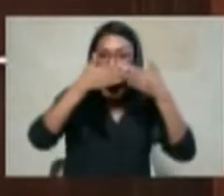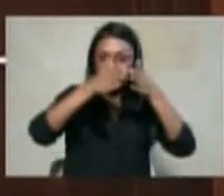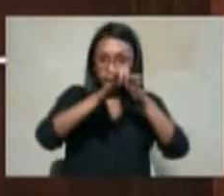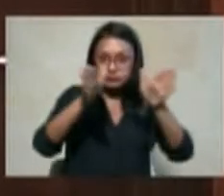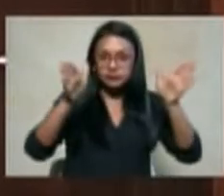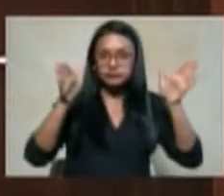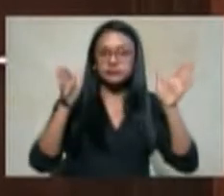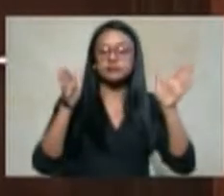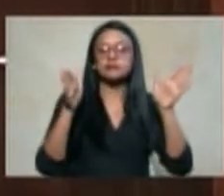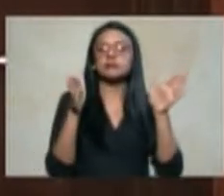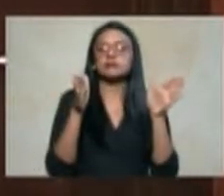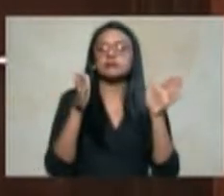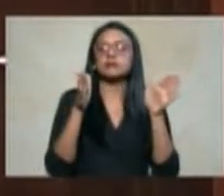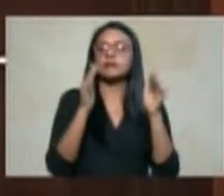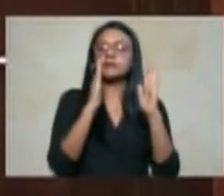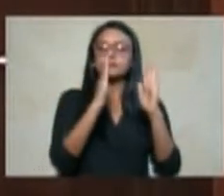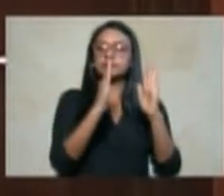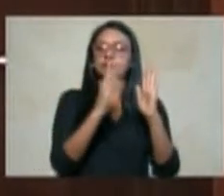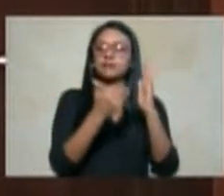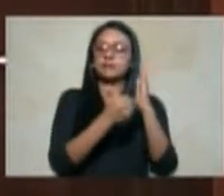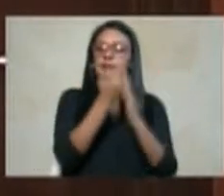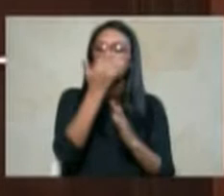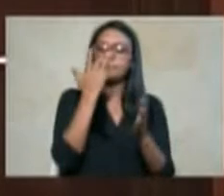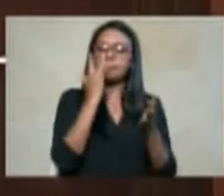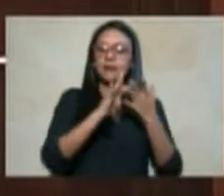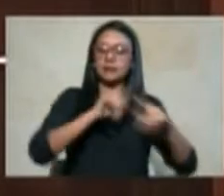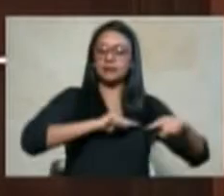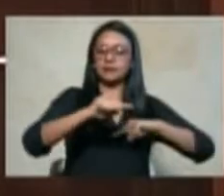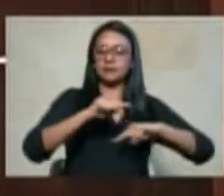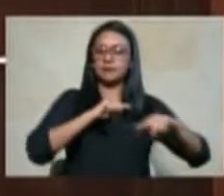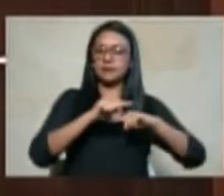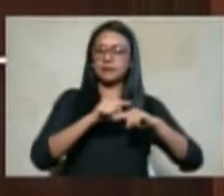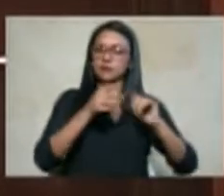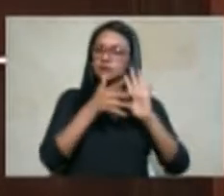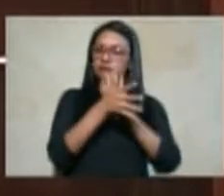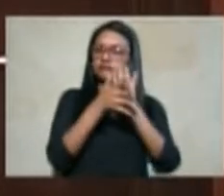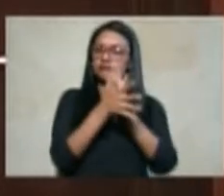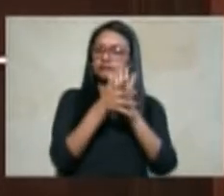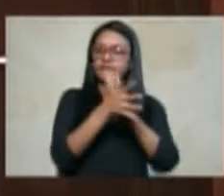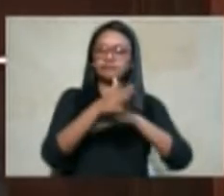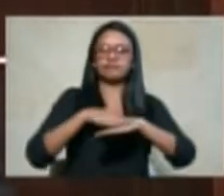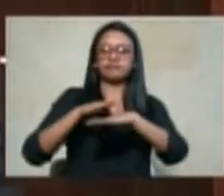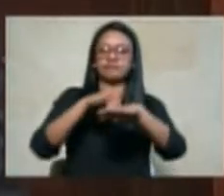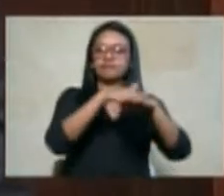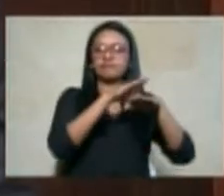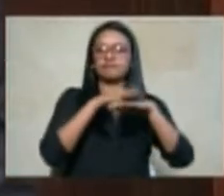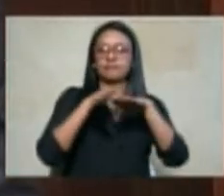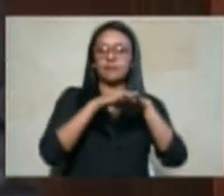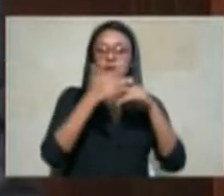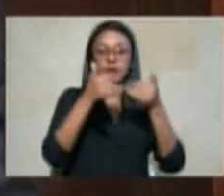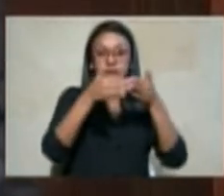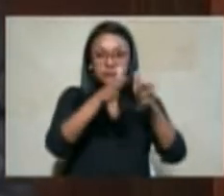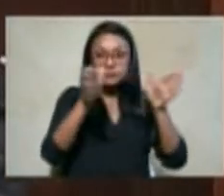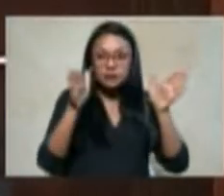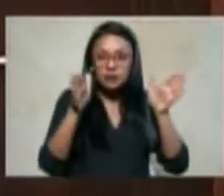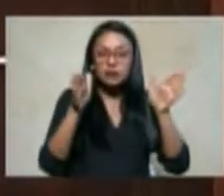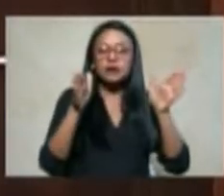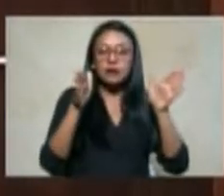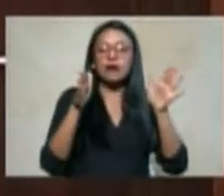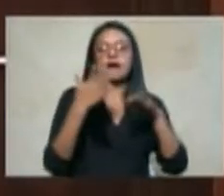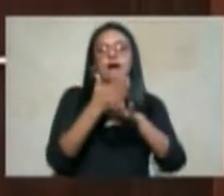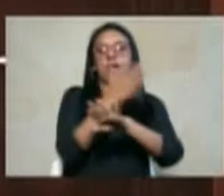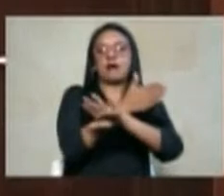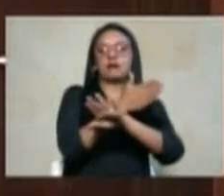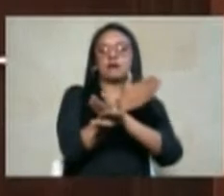desde el punto de vista administrativo son informadas de dicha apertura y una inscripción previa en el folio de matrícula